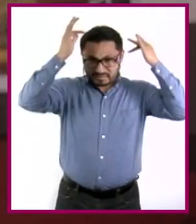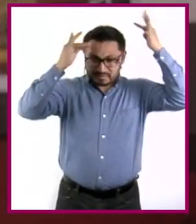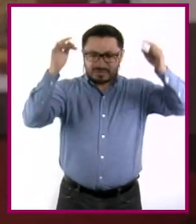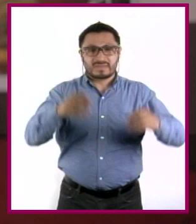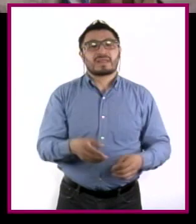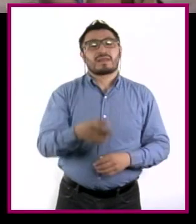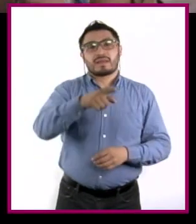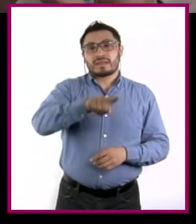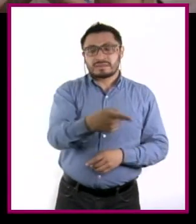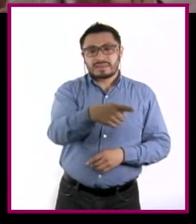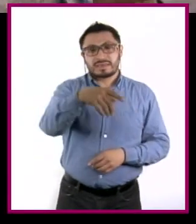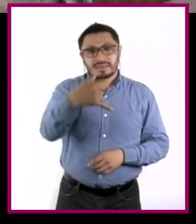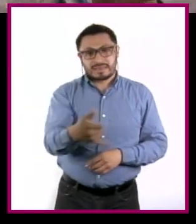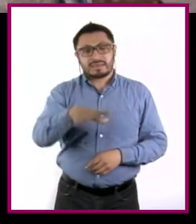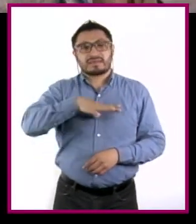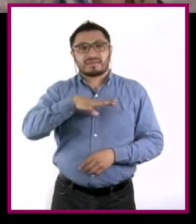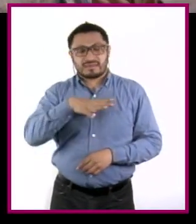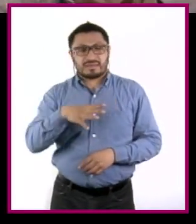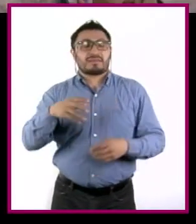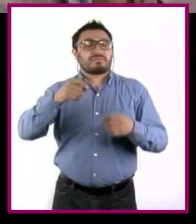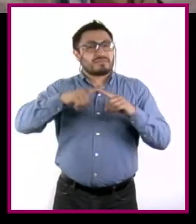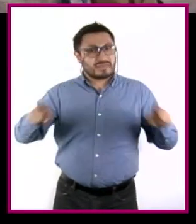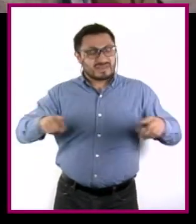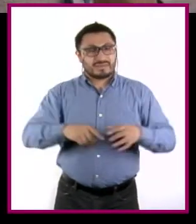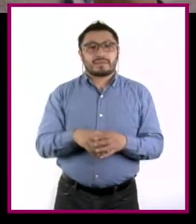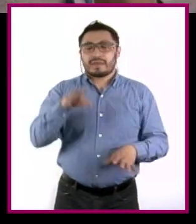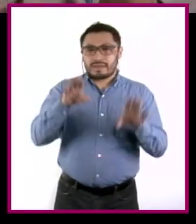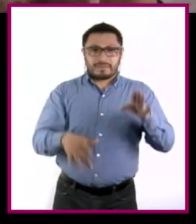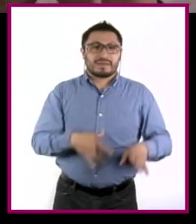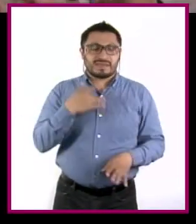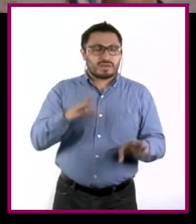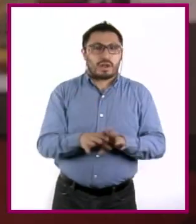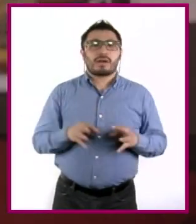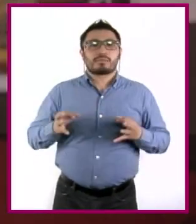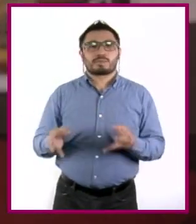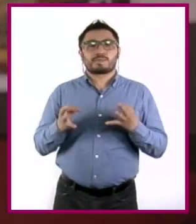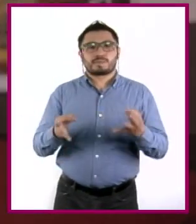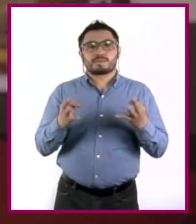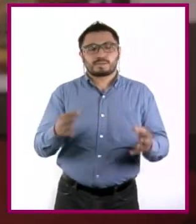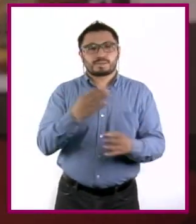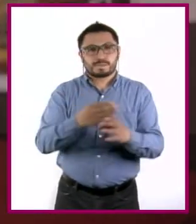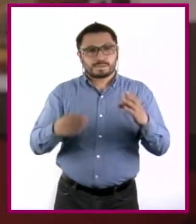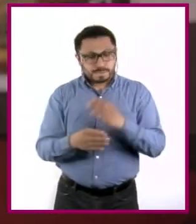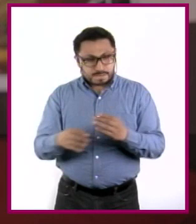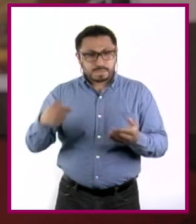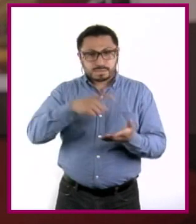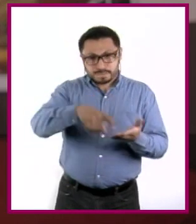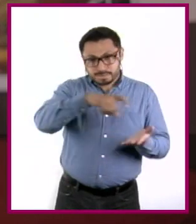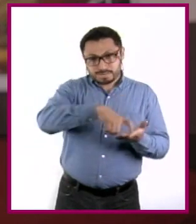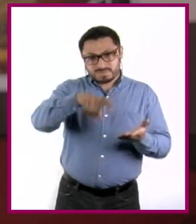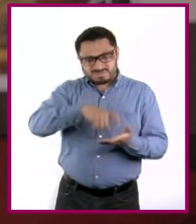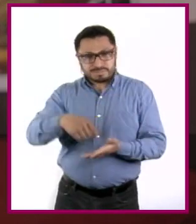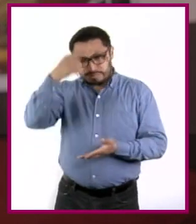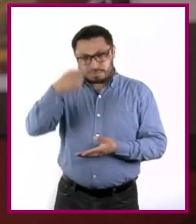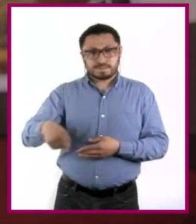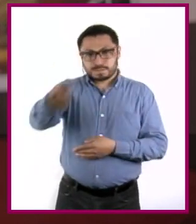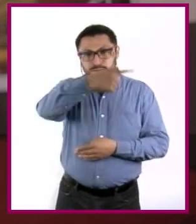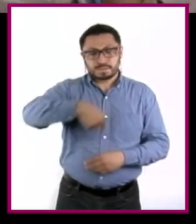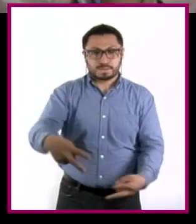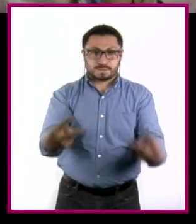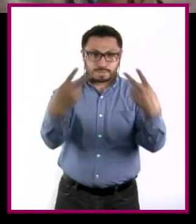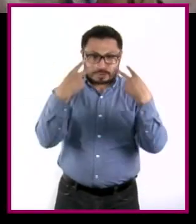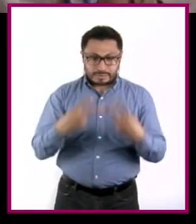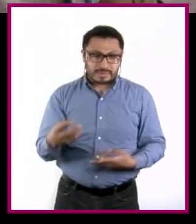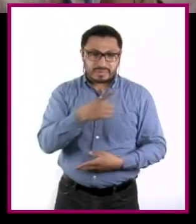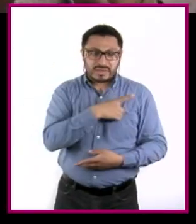ser y el tener. Muchas veces también nos sentimos tentados a comprar cosas para que nos vean los demás. Debemos valorarnos